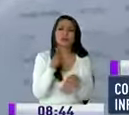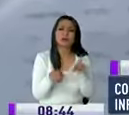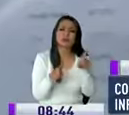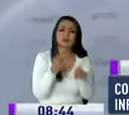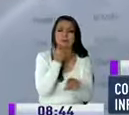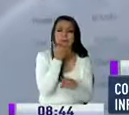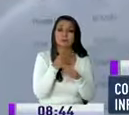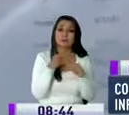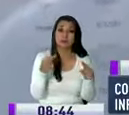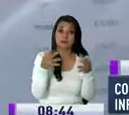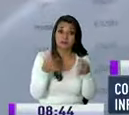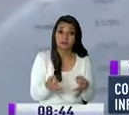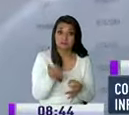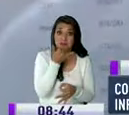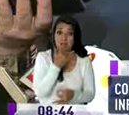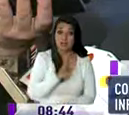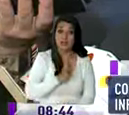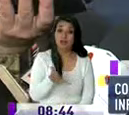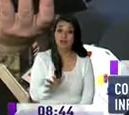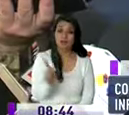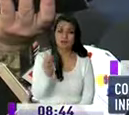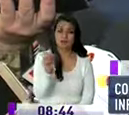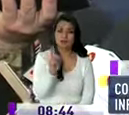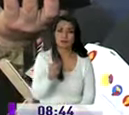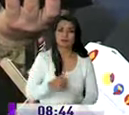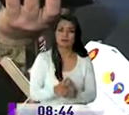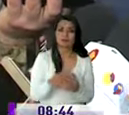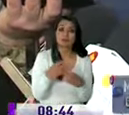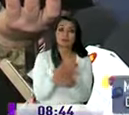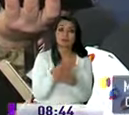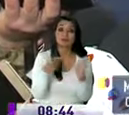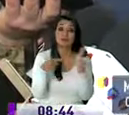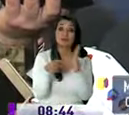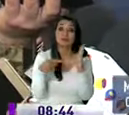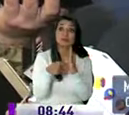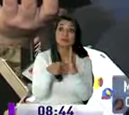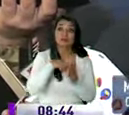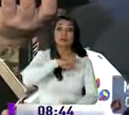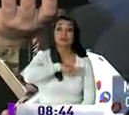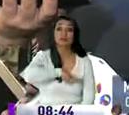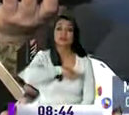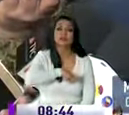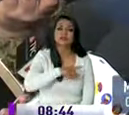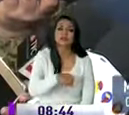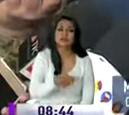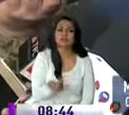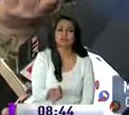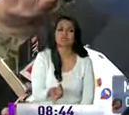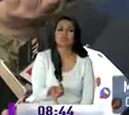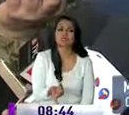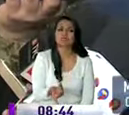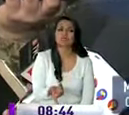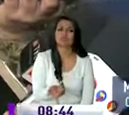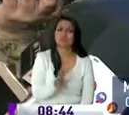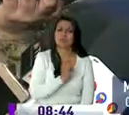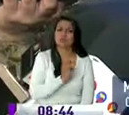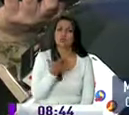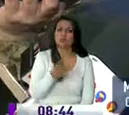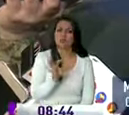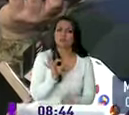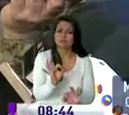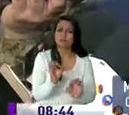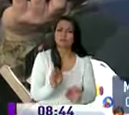más no que sea antitécnico pero el cálculo del impuesto predial es absoluta y totalmente técnico